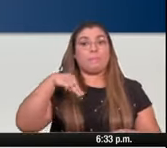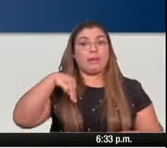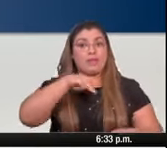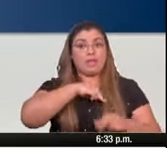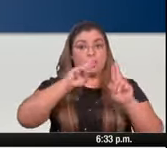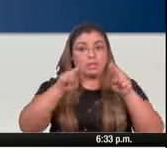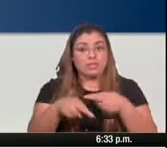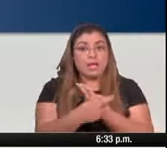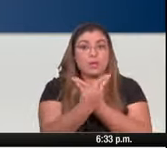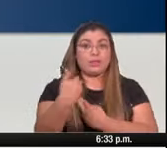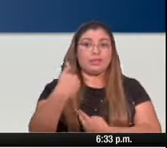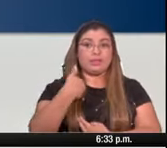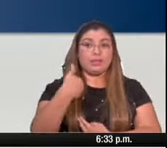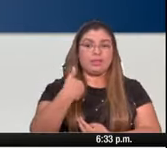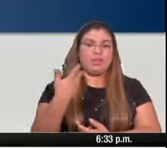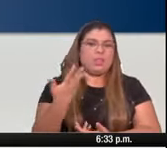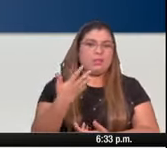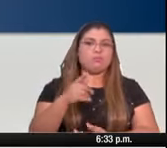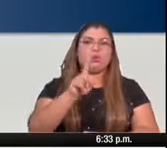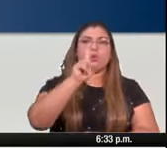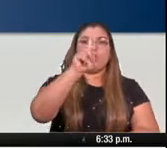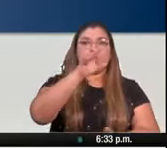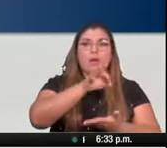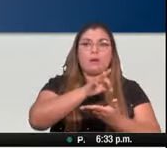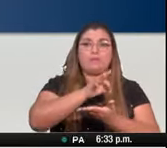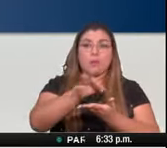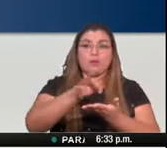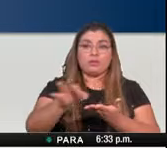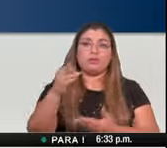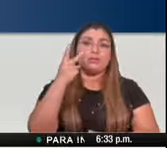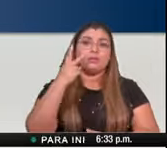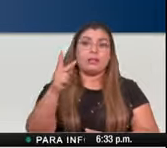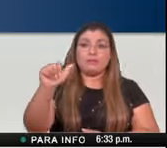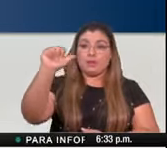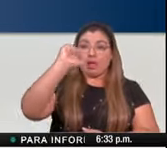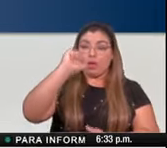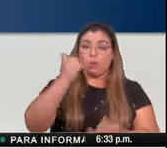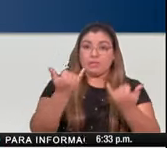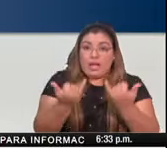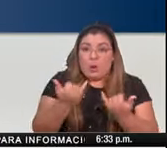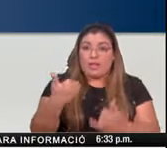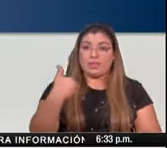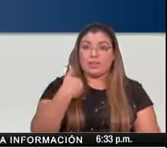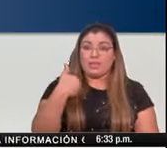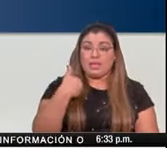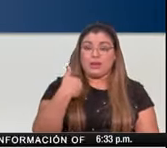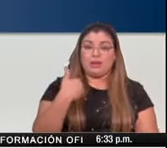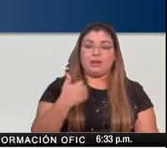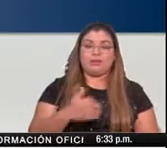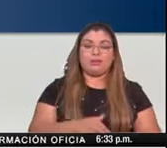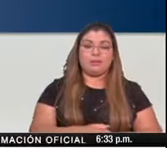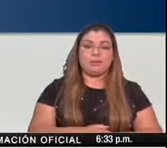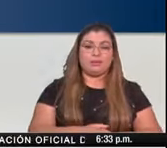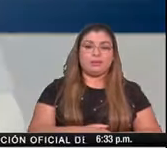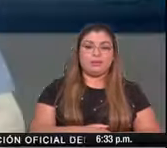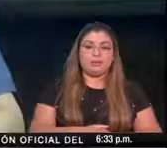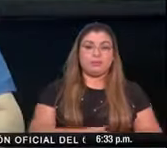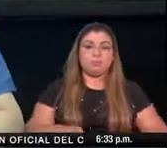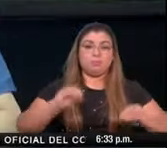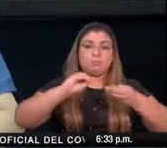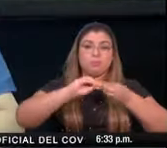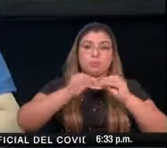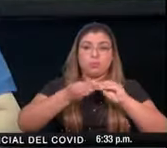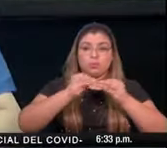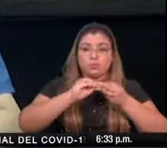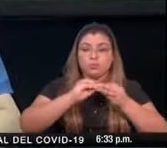una provincia como la provincia de Veraguas que tiene un índice